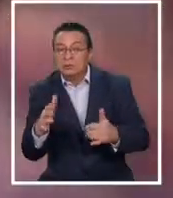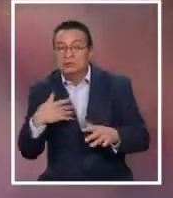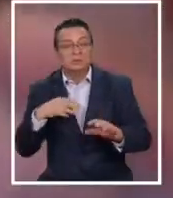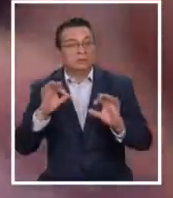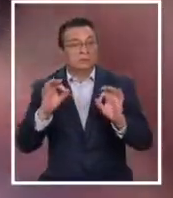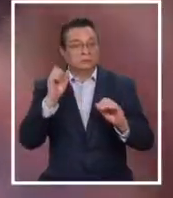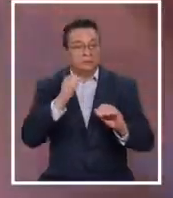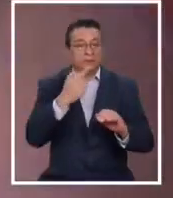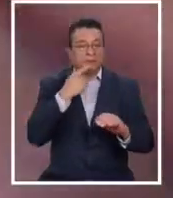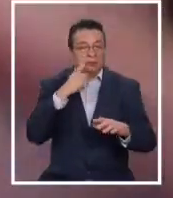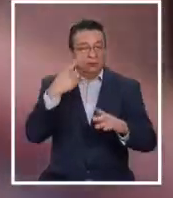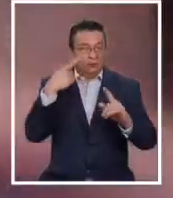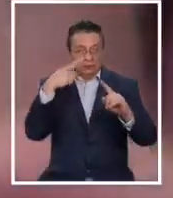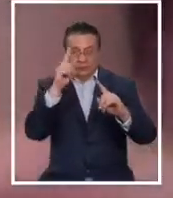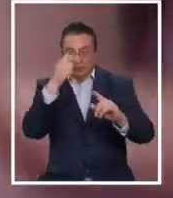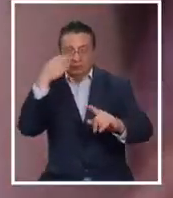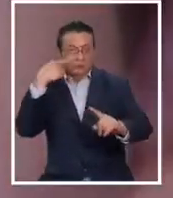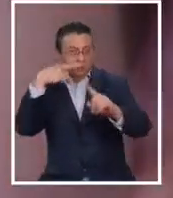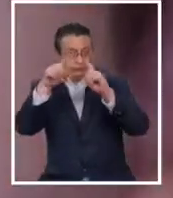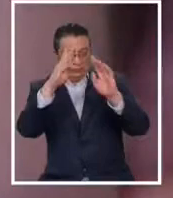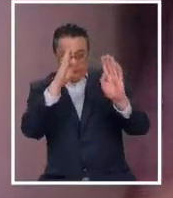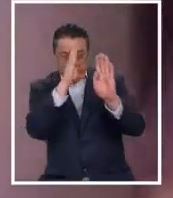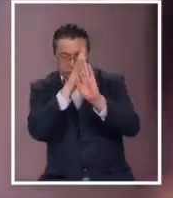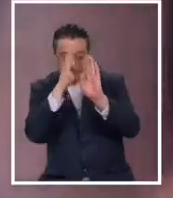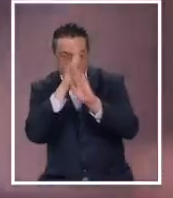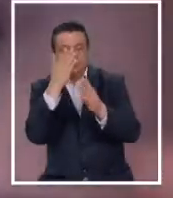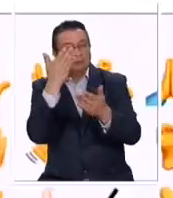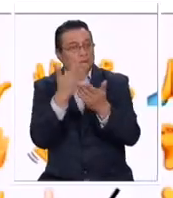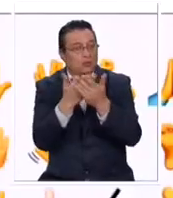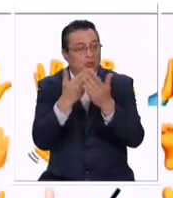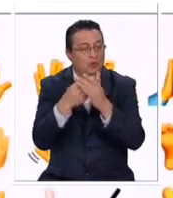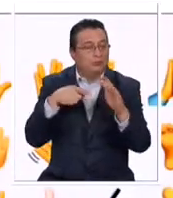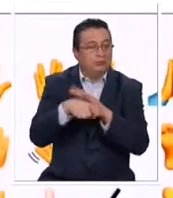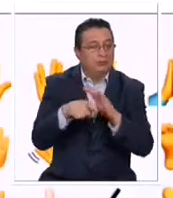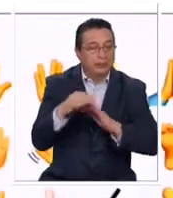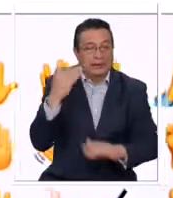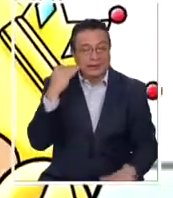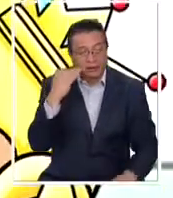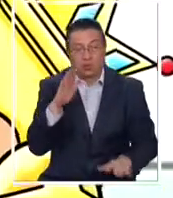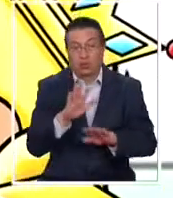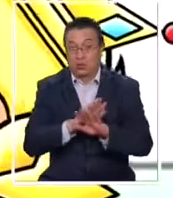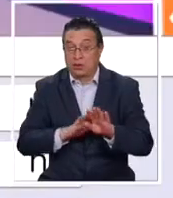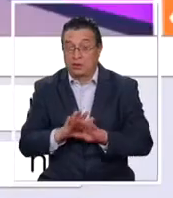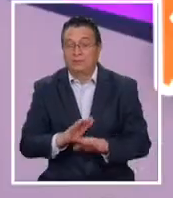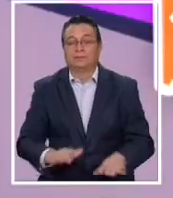nunca faltan los desconocidos que intentan aprovecharse de estos pequeños.